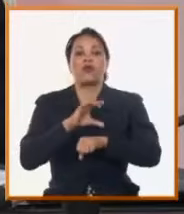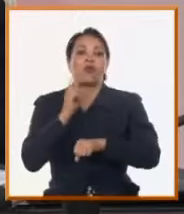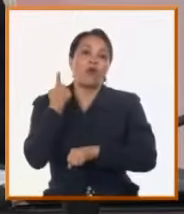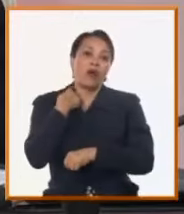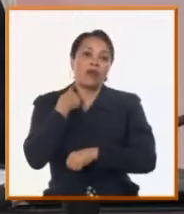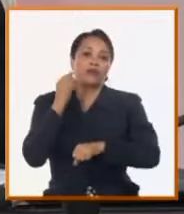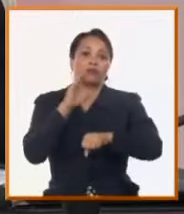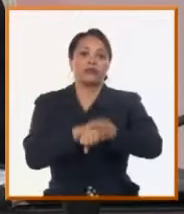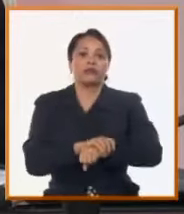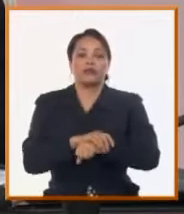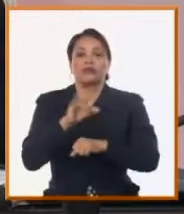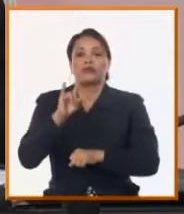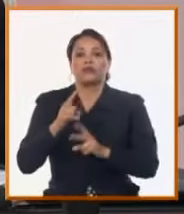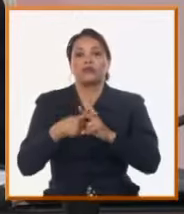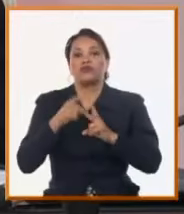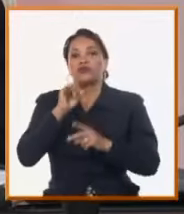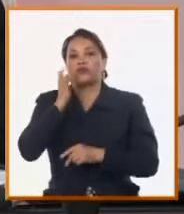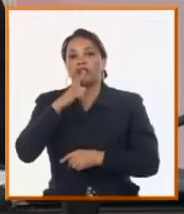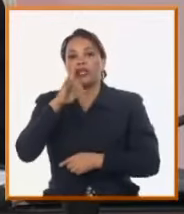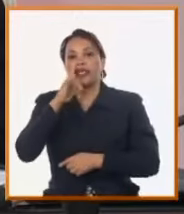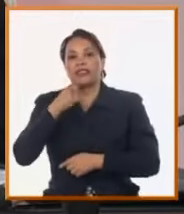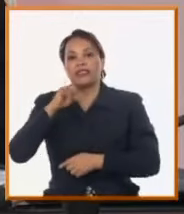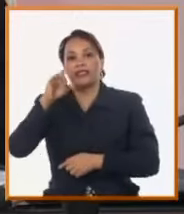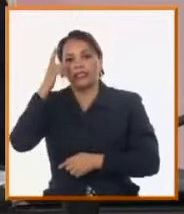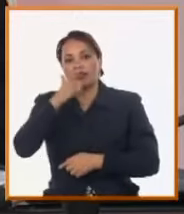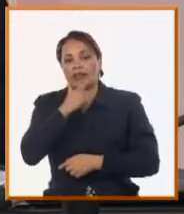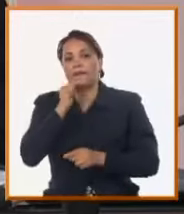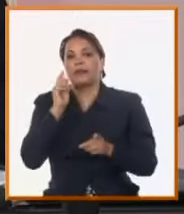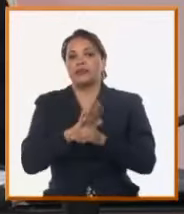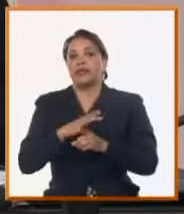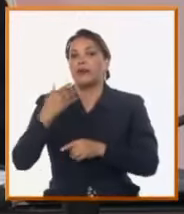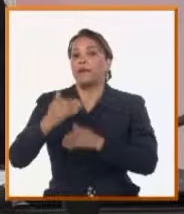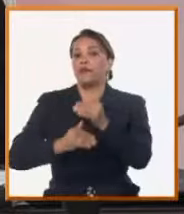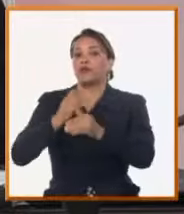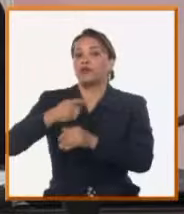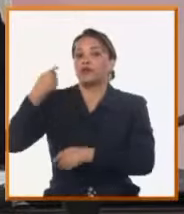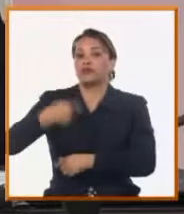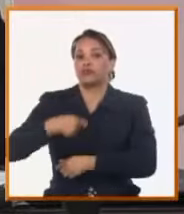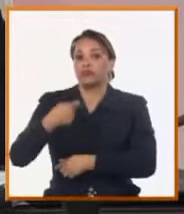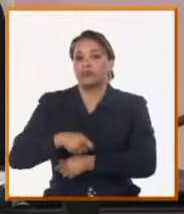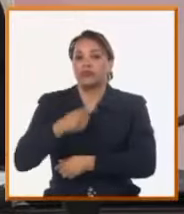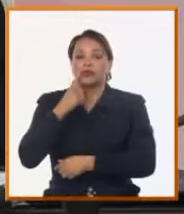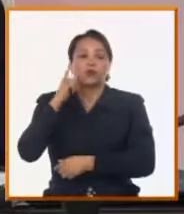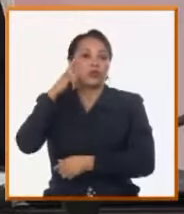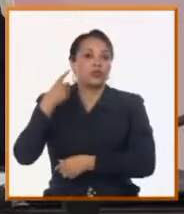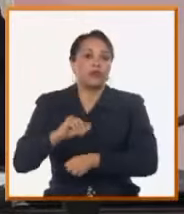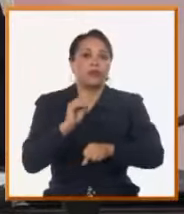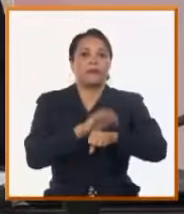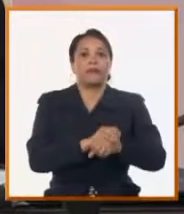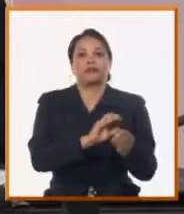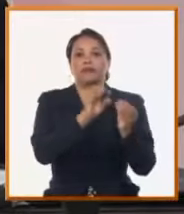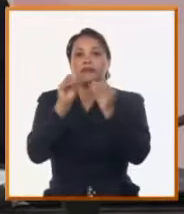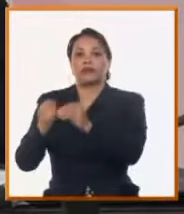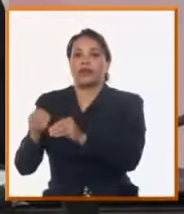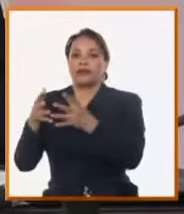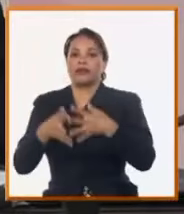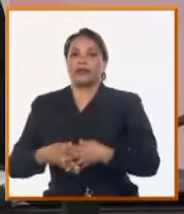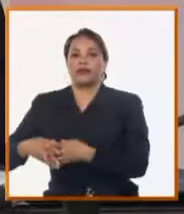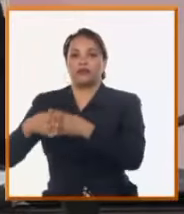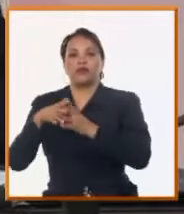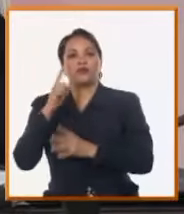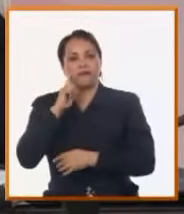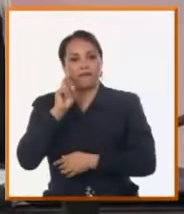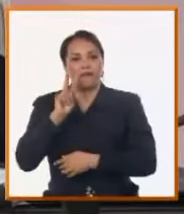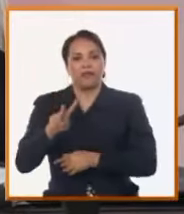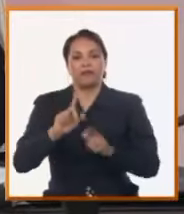Londres de Julian Assange y del inicio del proceso todavía pendiente de si lo extraditan o no a los Estados Unidos. Imágenes del